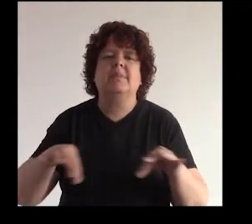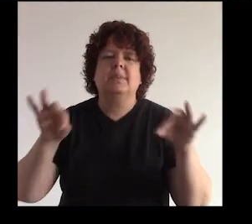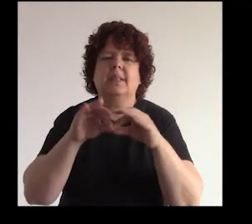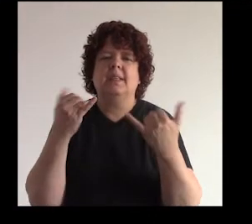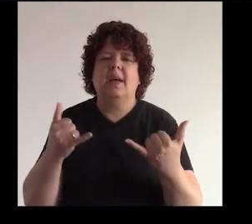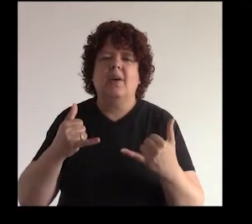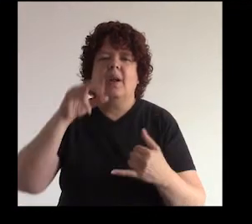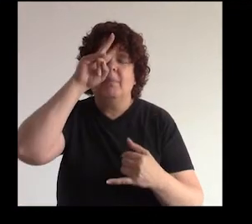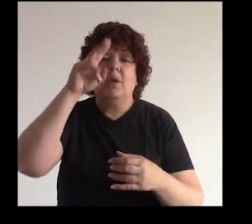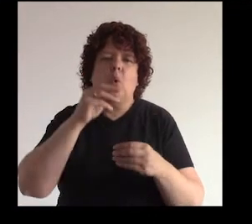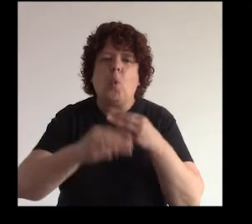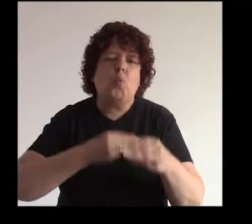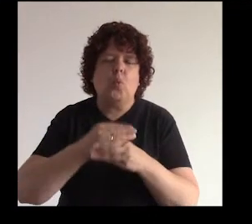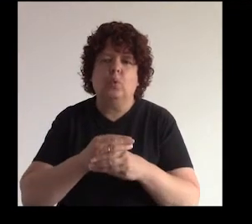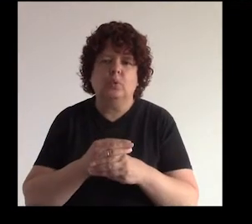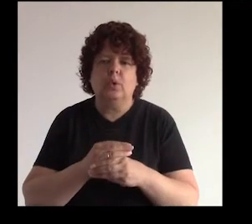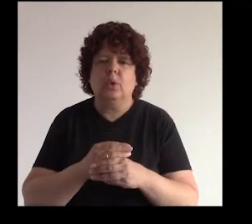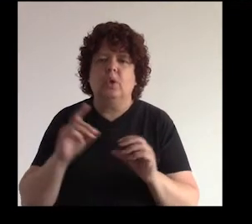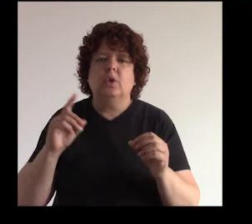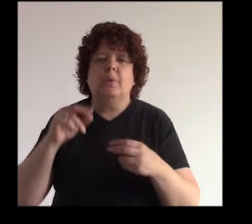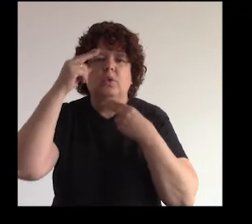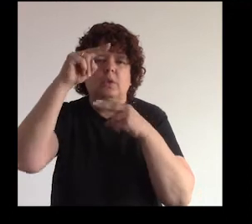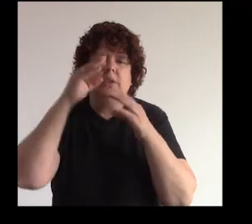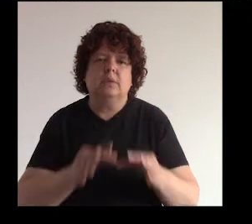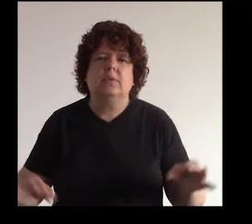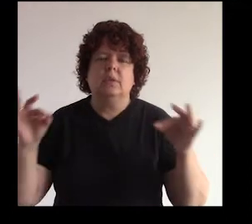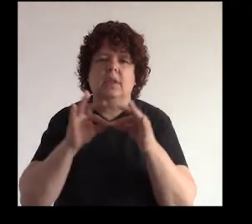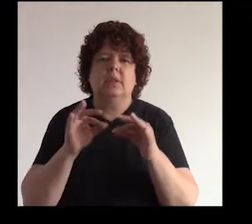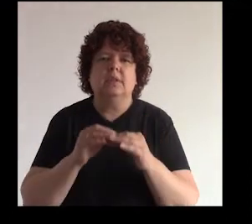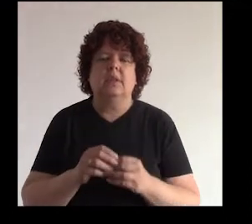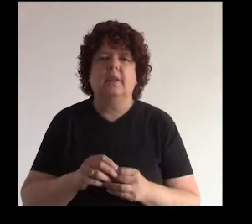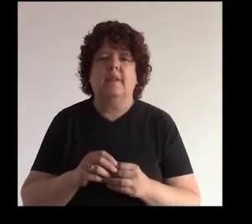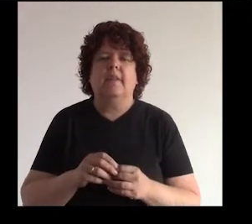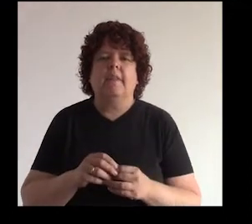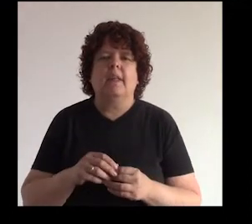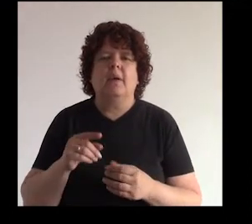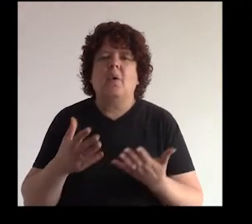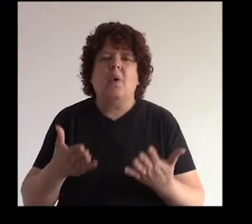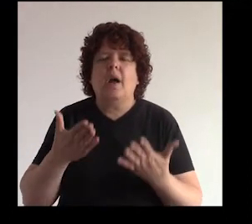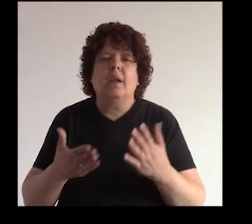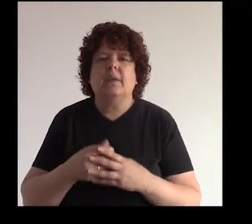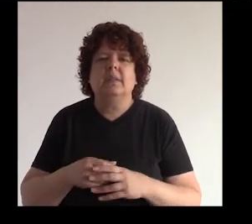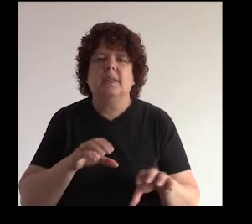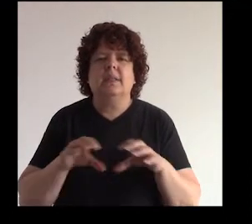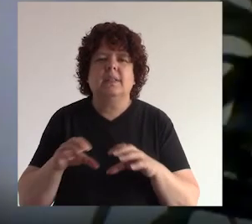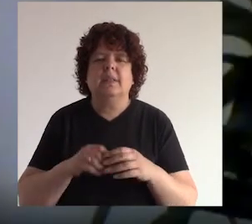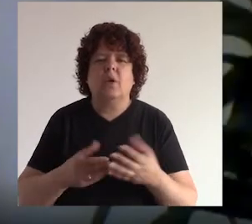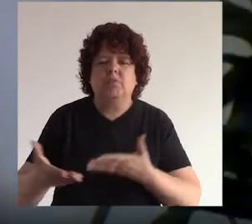momento en el Perú o en el mundo ¿no? sobre alguna noticia importante sobre alguna tendencia o algo que esté